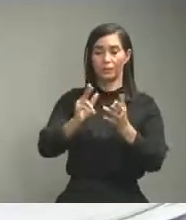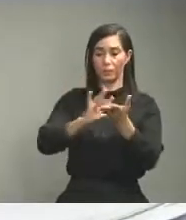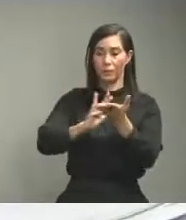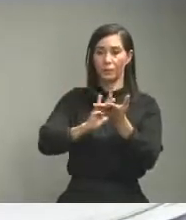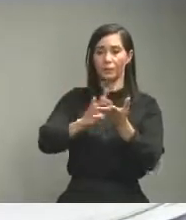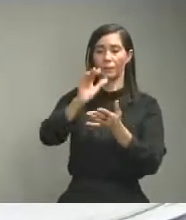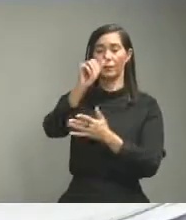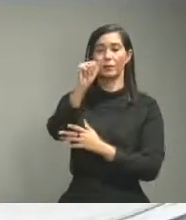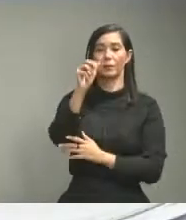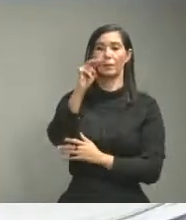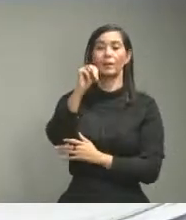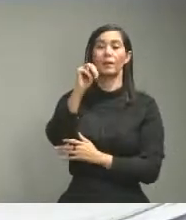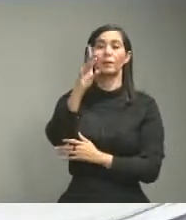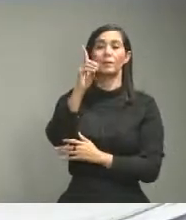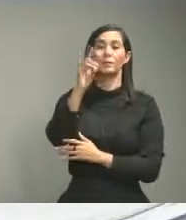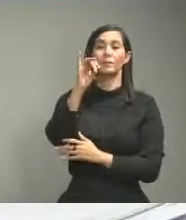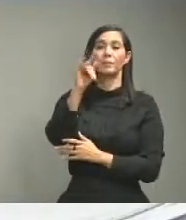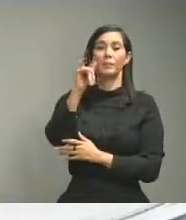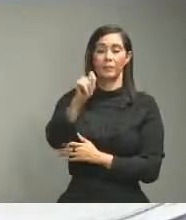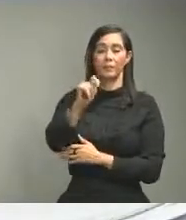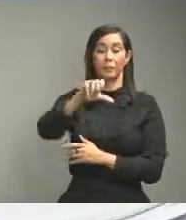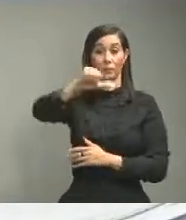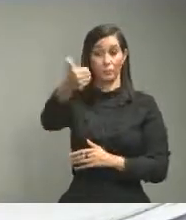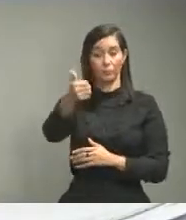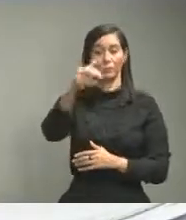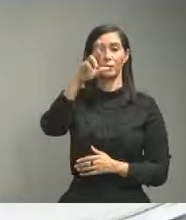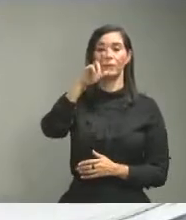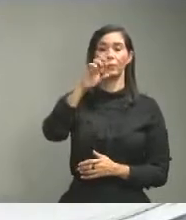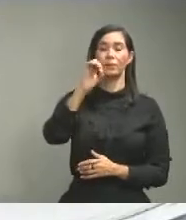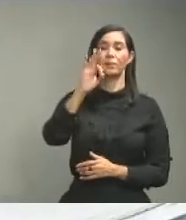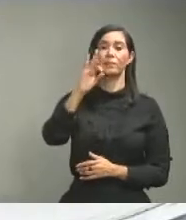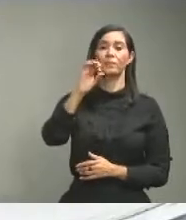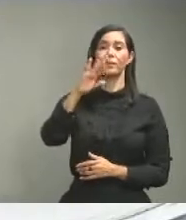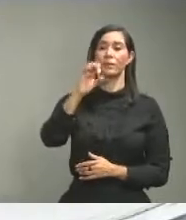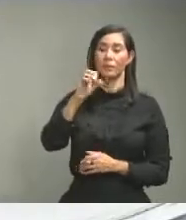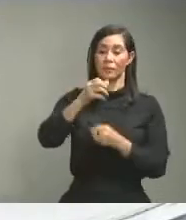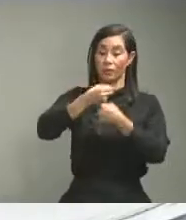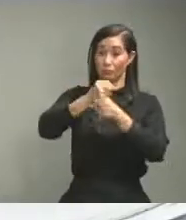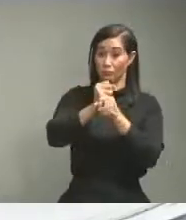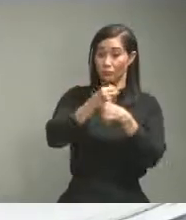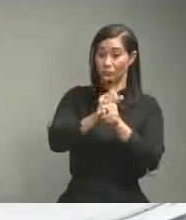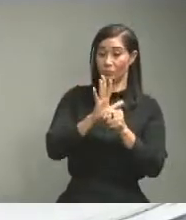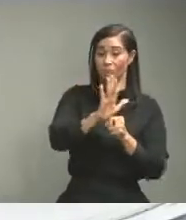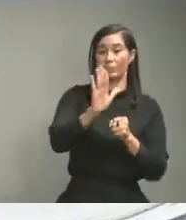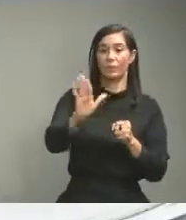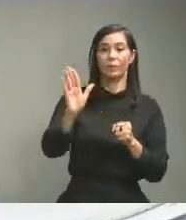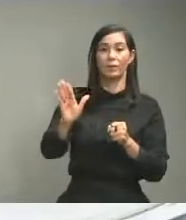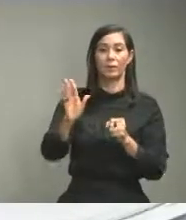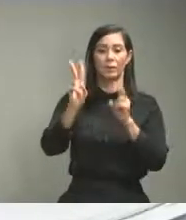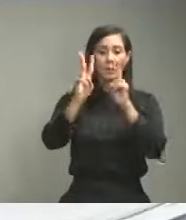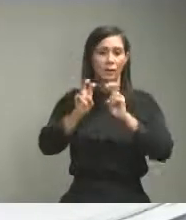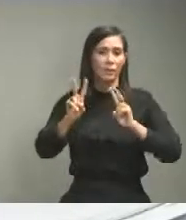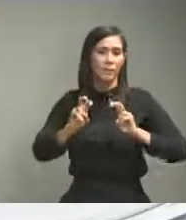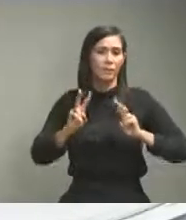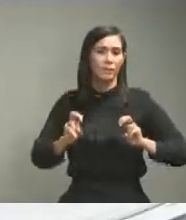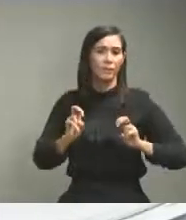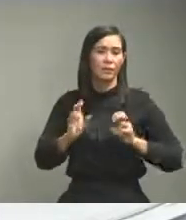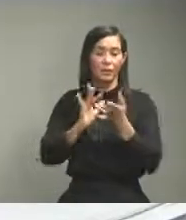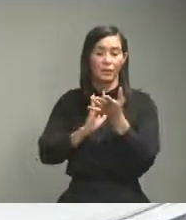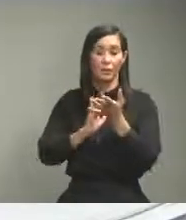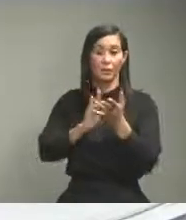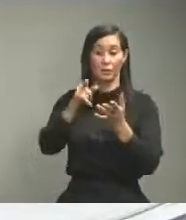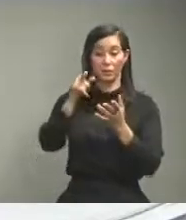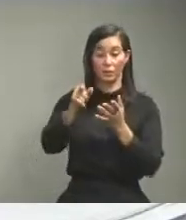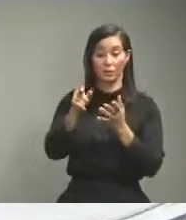laboratorio referencia que tienen también una alta capacidad de producción de exámenes y que esa clase